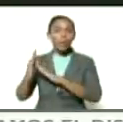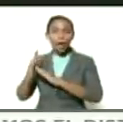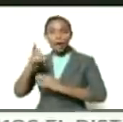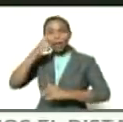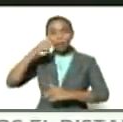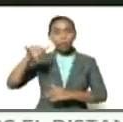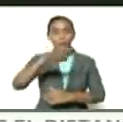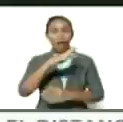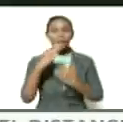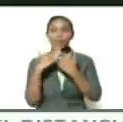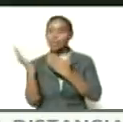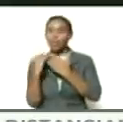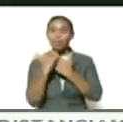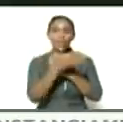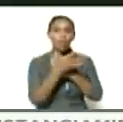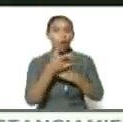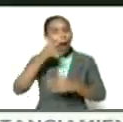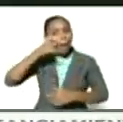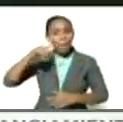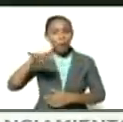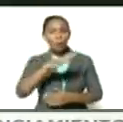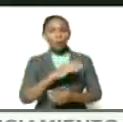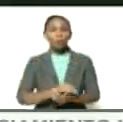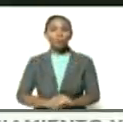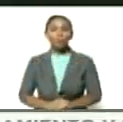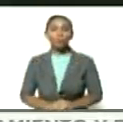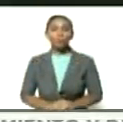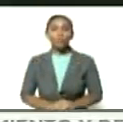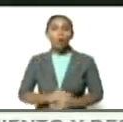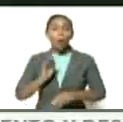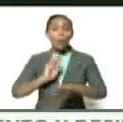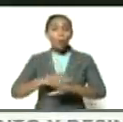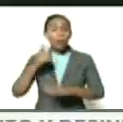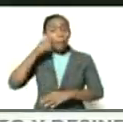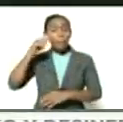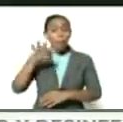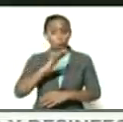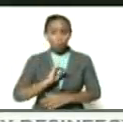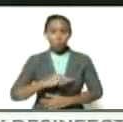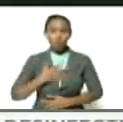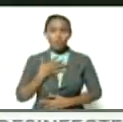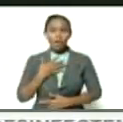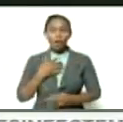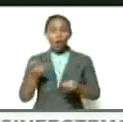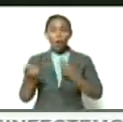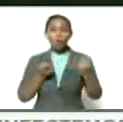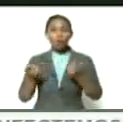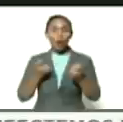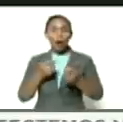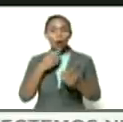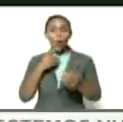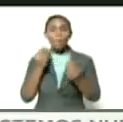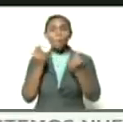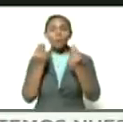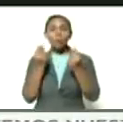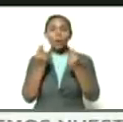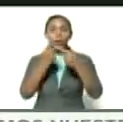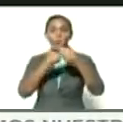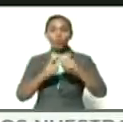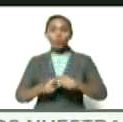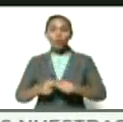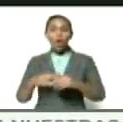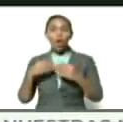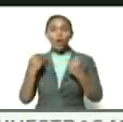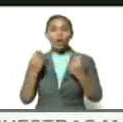ciudadana al vecino a la vecina al pueblo porque el pueblo va a poder manejar sus presupuestos sus